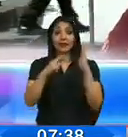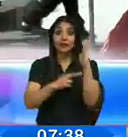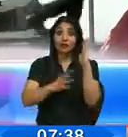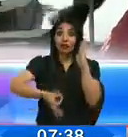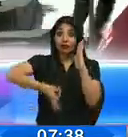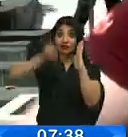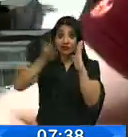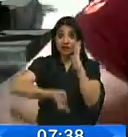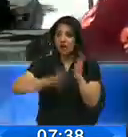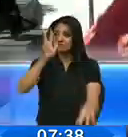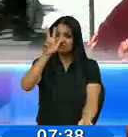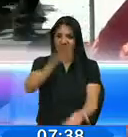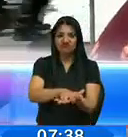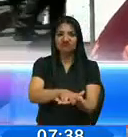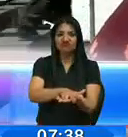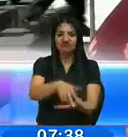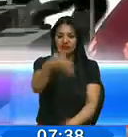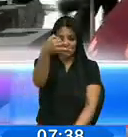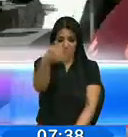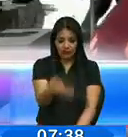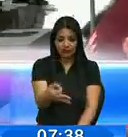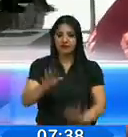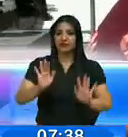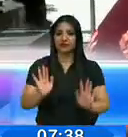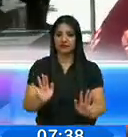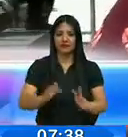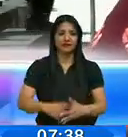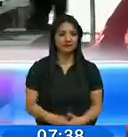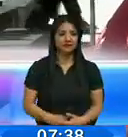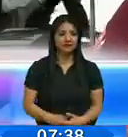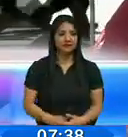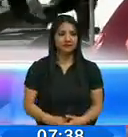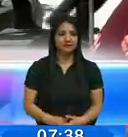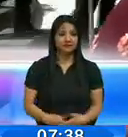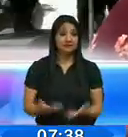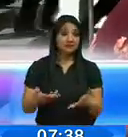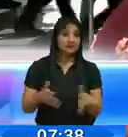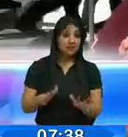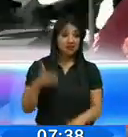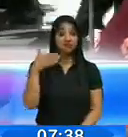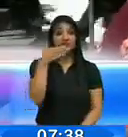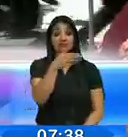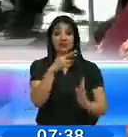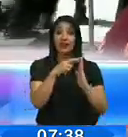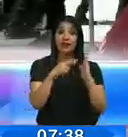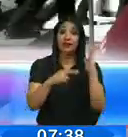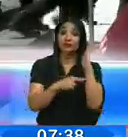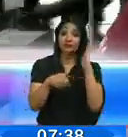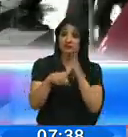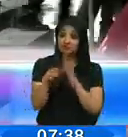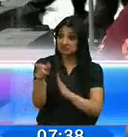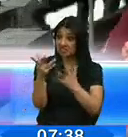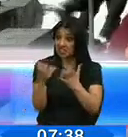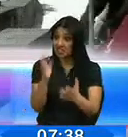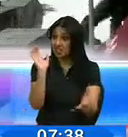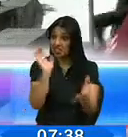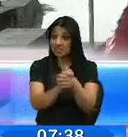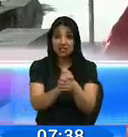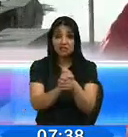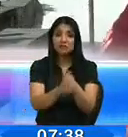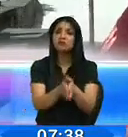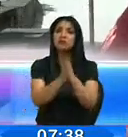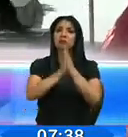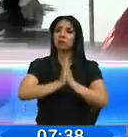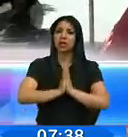totalmente legal, totalmente oficial, valga la redundancia, y poder ya en ese sentido acudir al registro civil quienes desean casarse y poder solicitar,